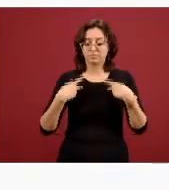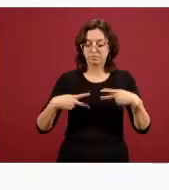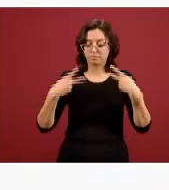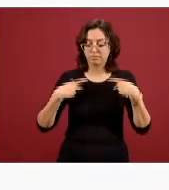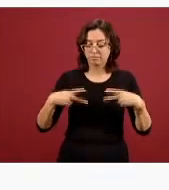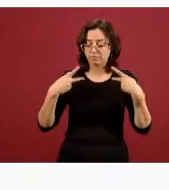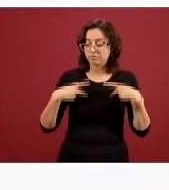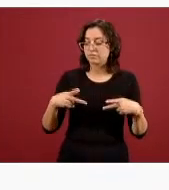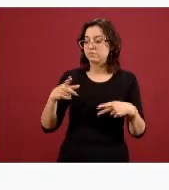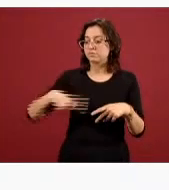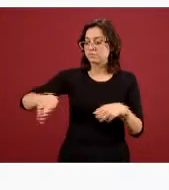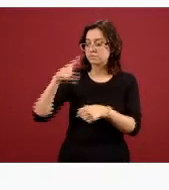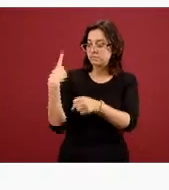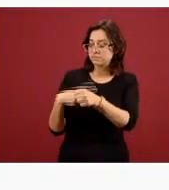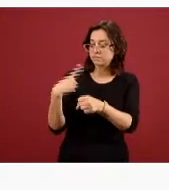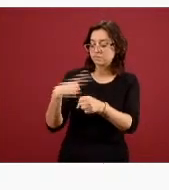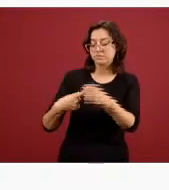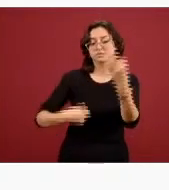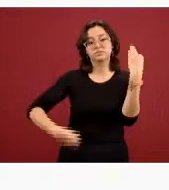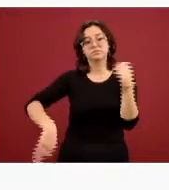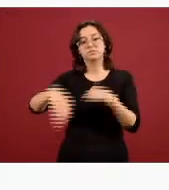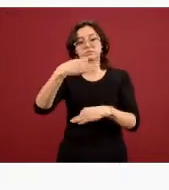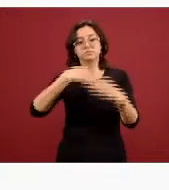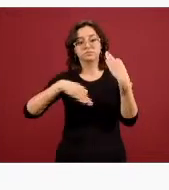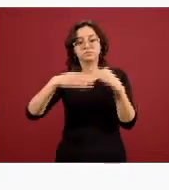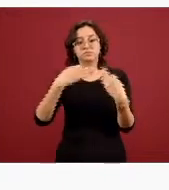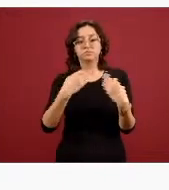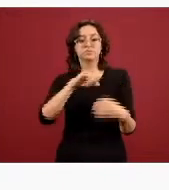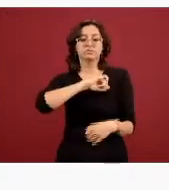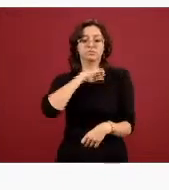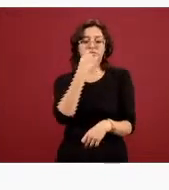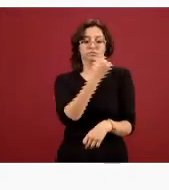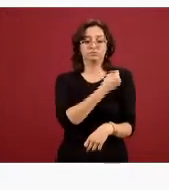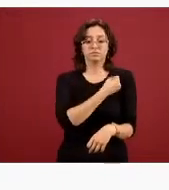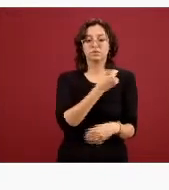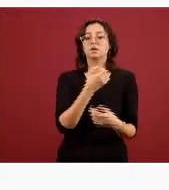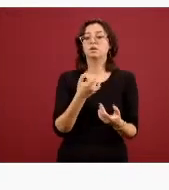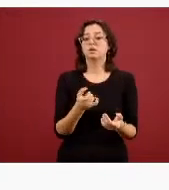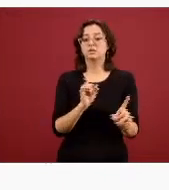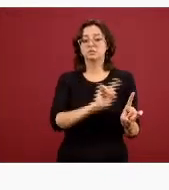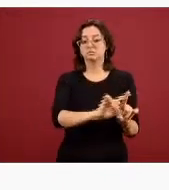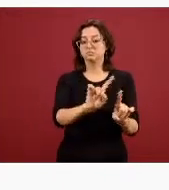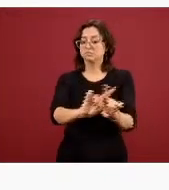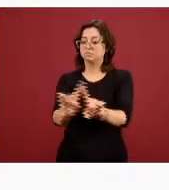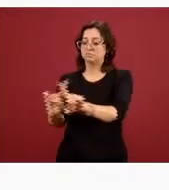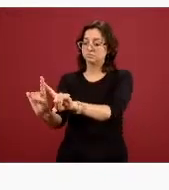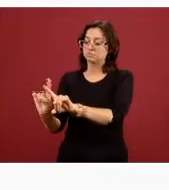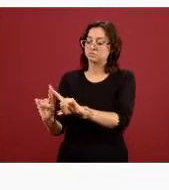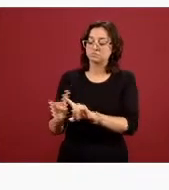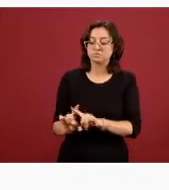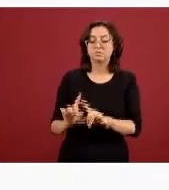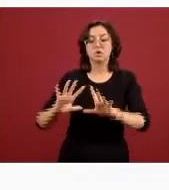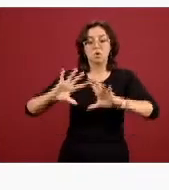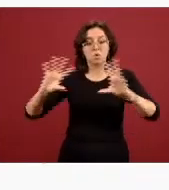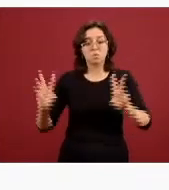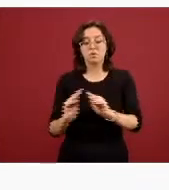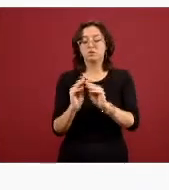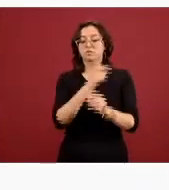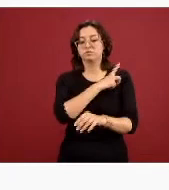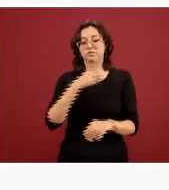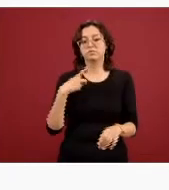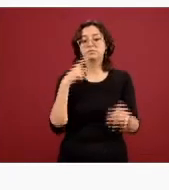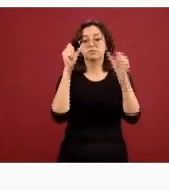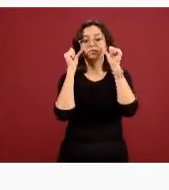y a todo el personal de salud y los primores respondientes. Se cuenta con cinco